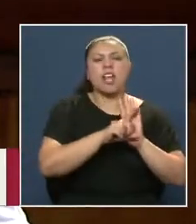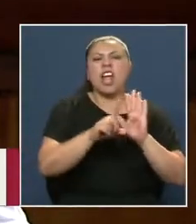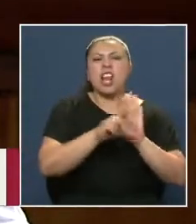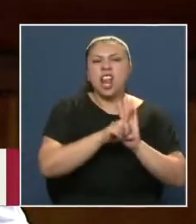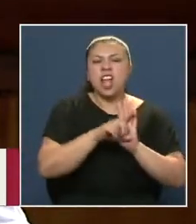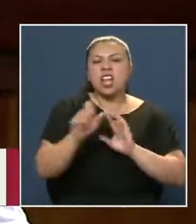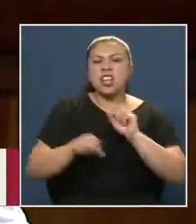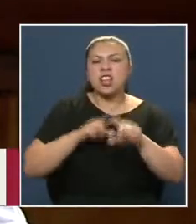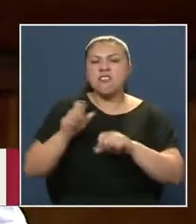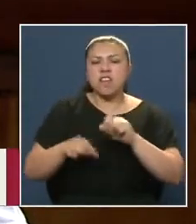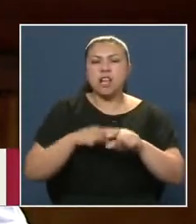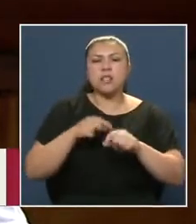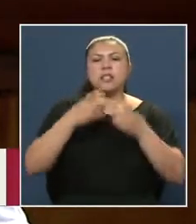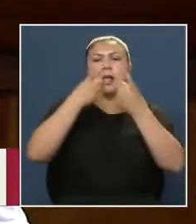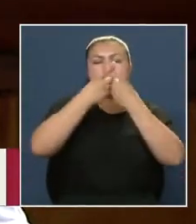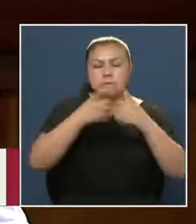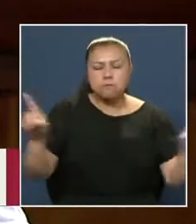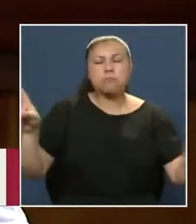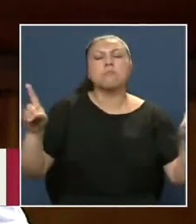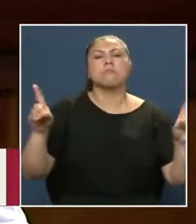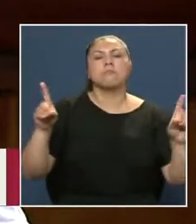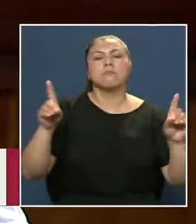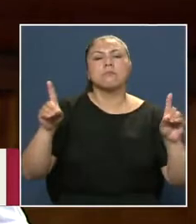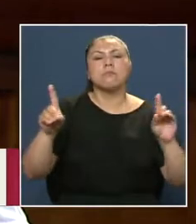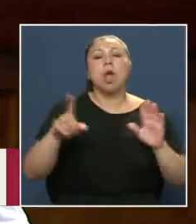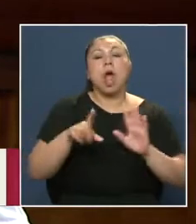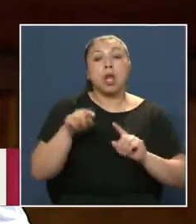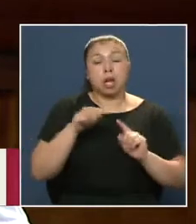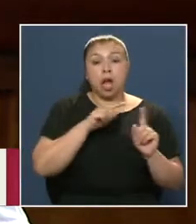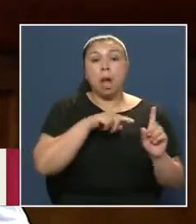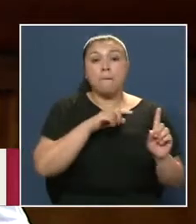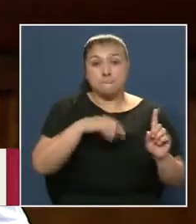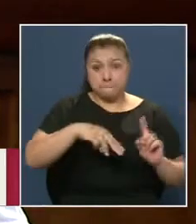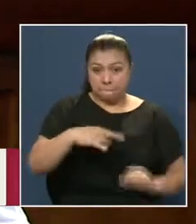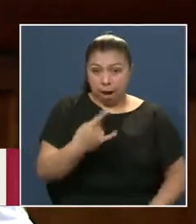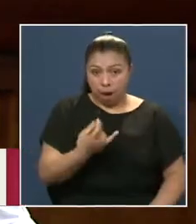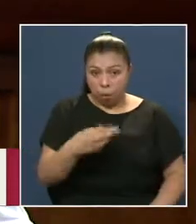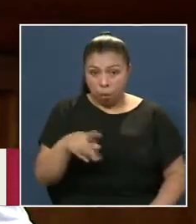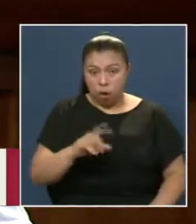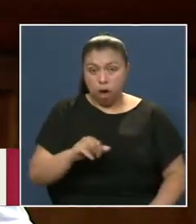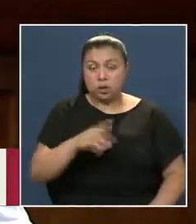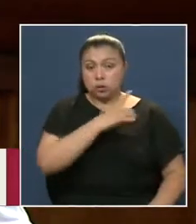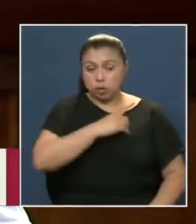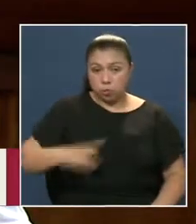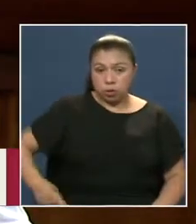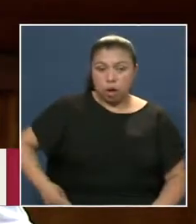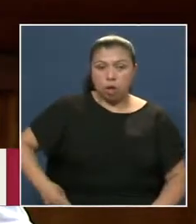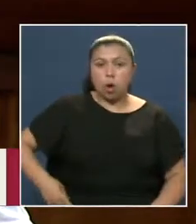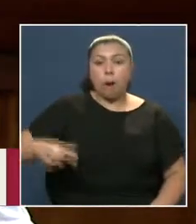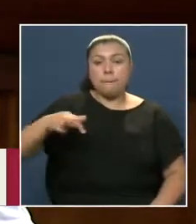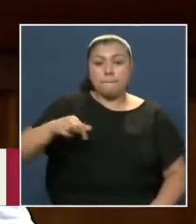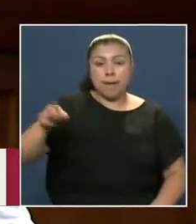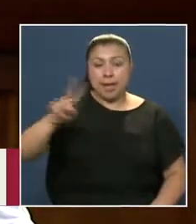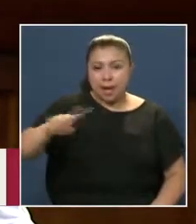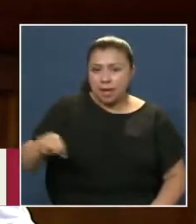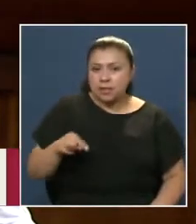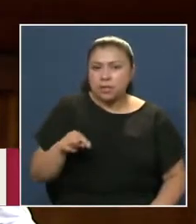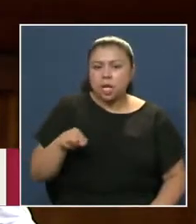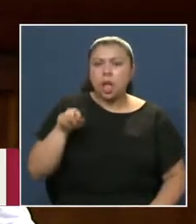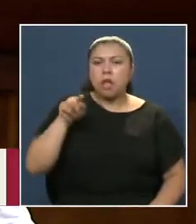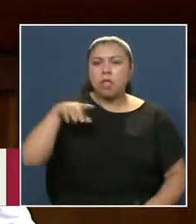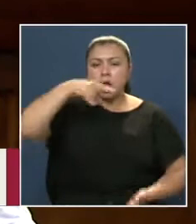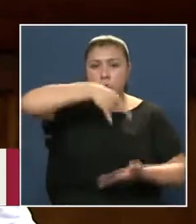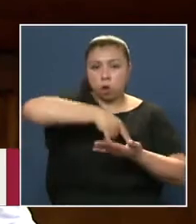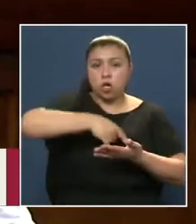Ley de defensa Permanente De la democracia Fue uno de los que Junto con Los diputados Del partido Socialista Desde el